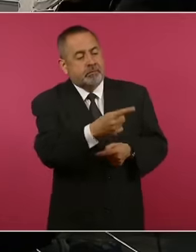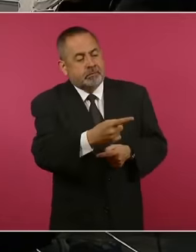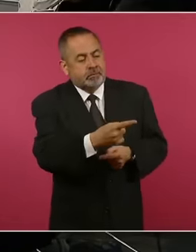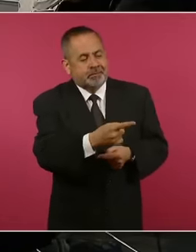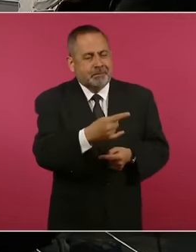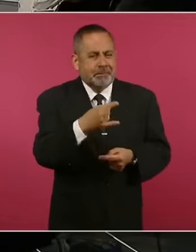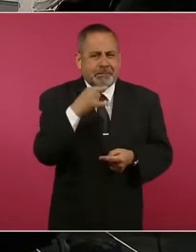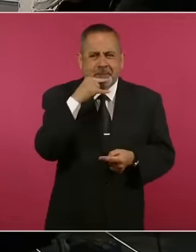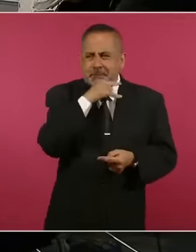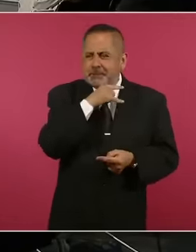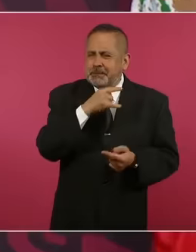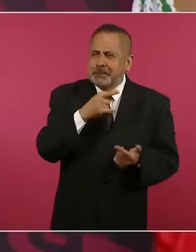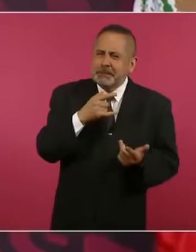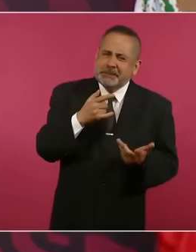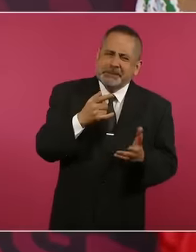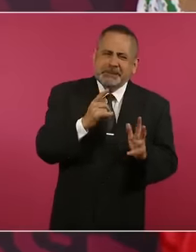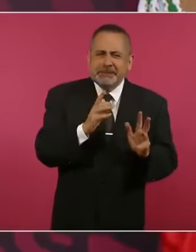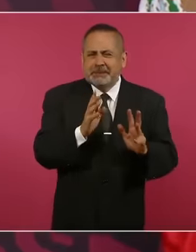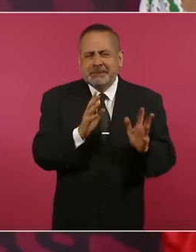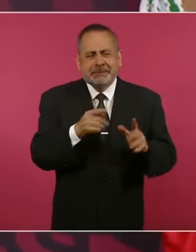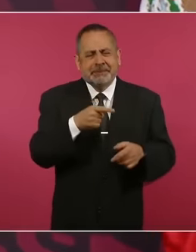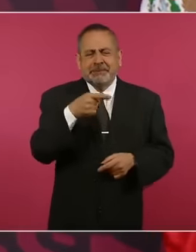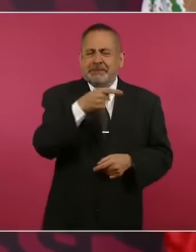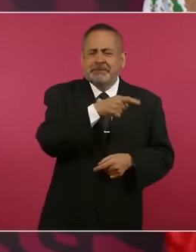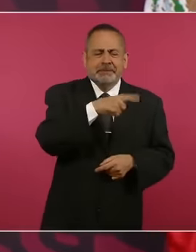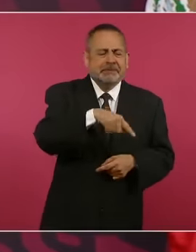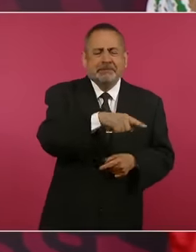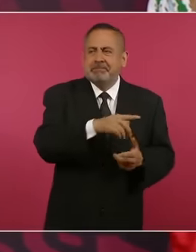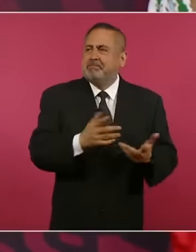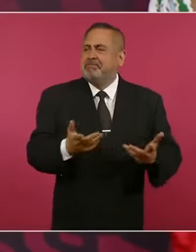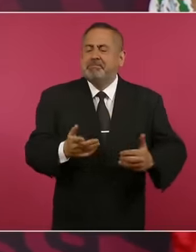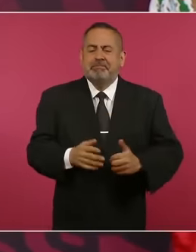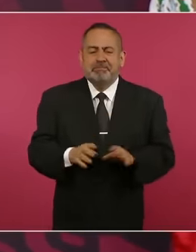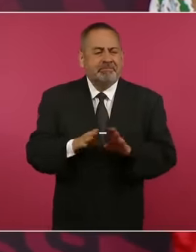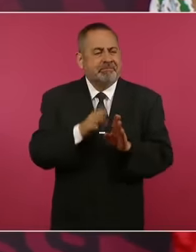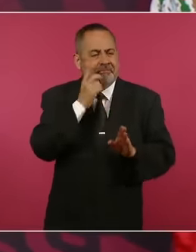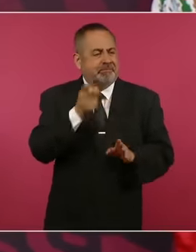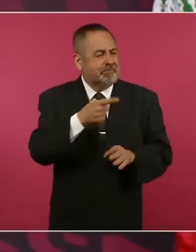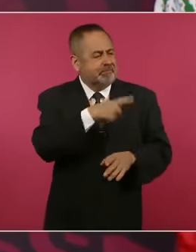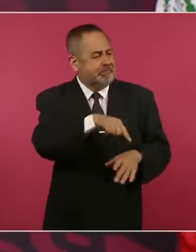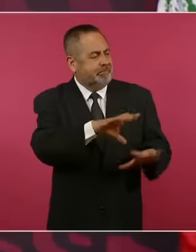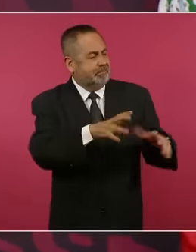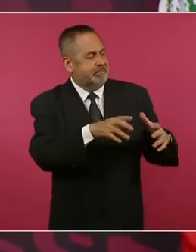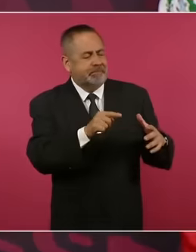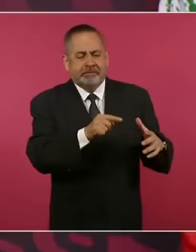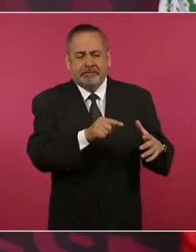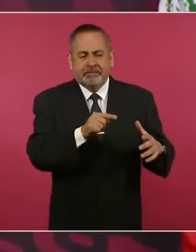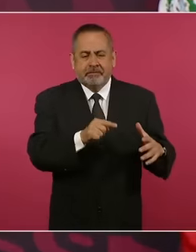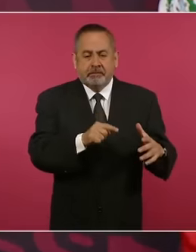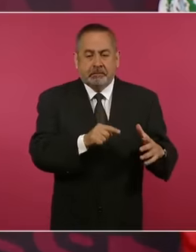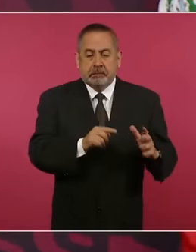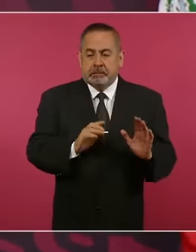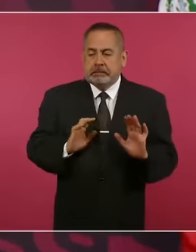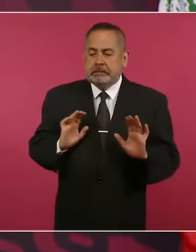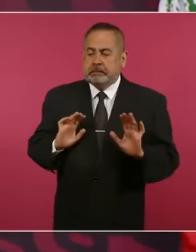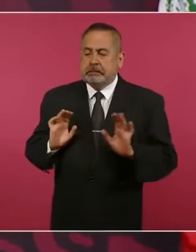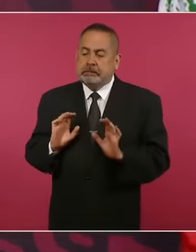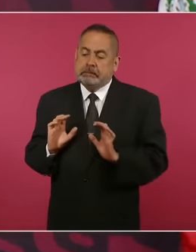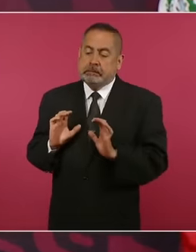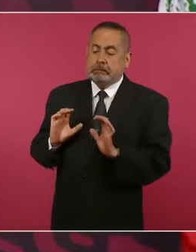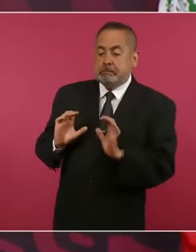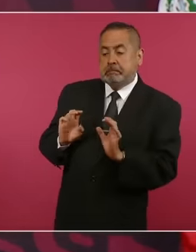cuidadosos,